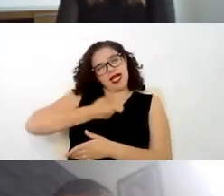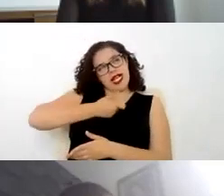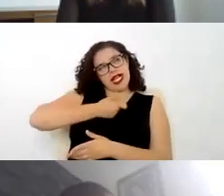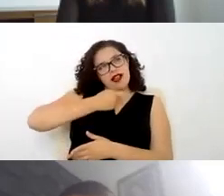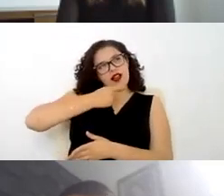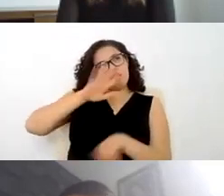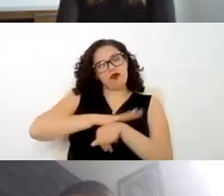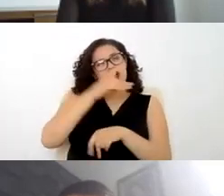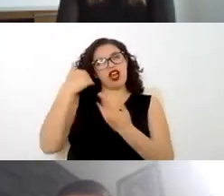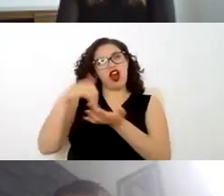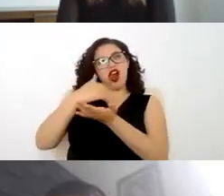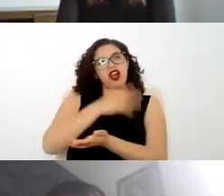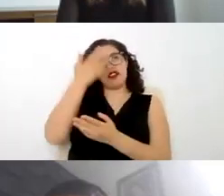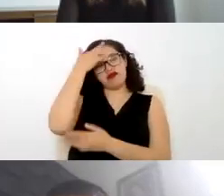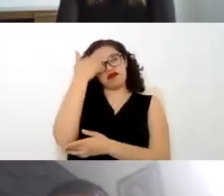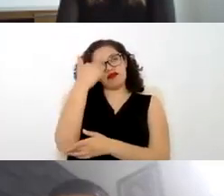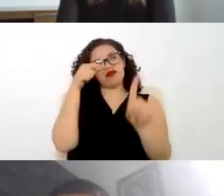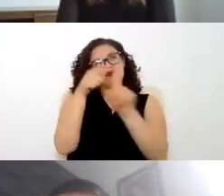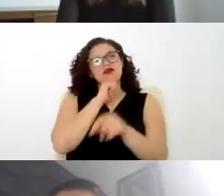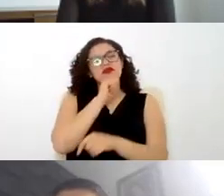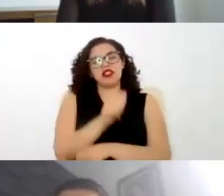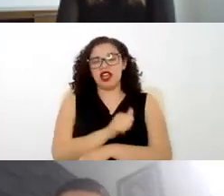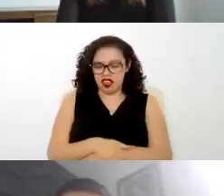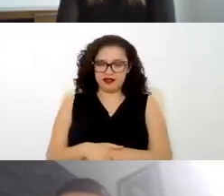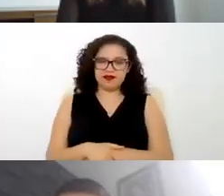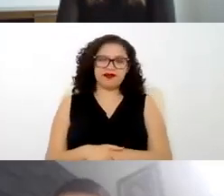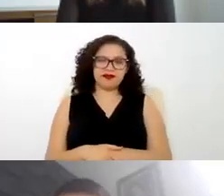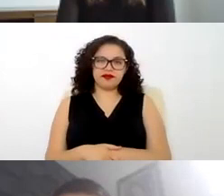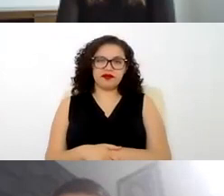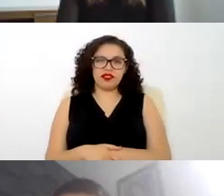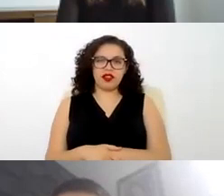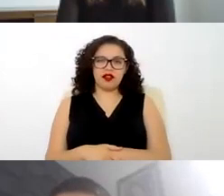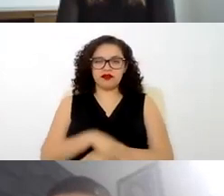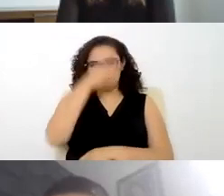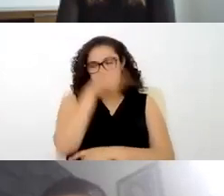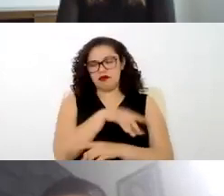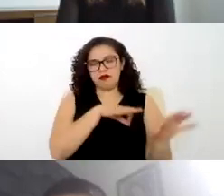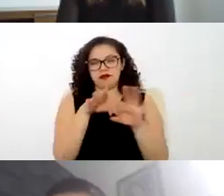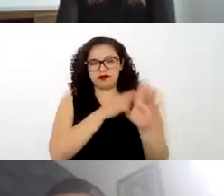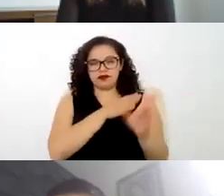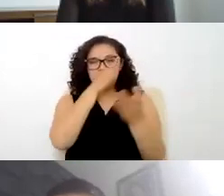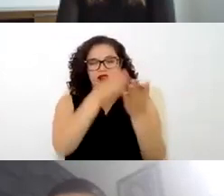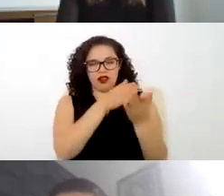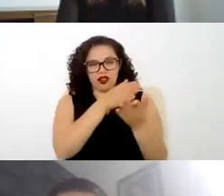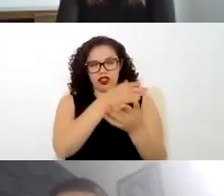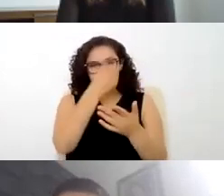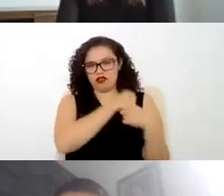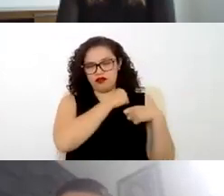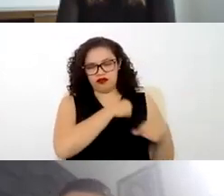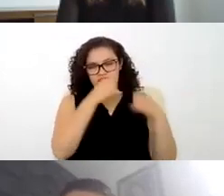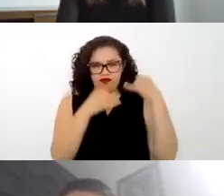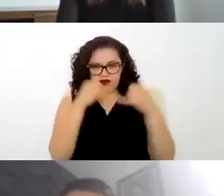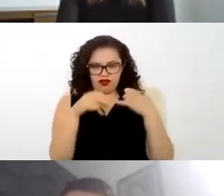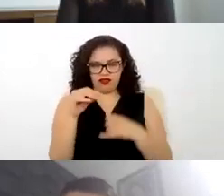mencionar que derivado de la reforma laboral no se acude directamente a la autoridad jurisdiccional sino